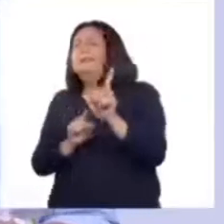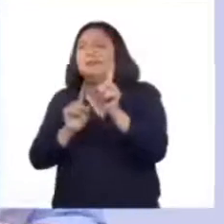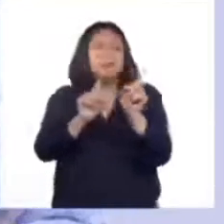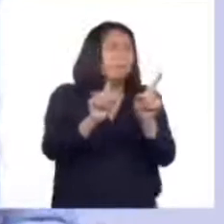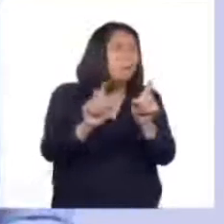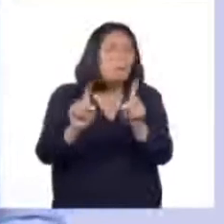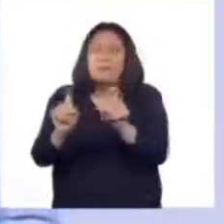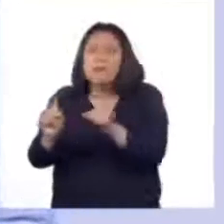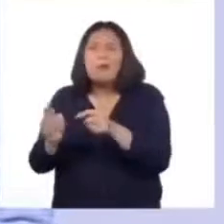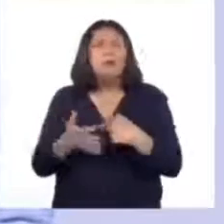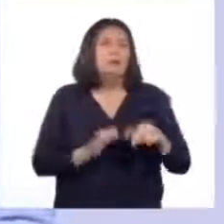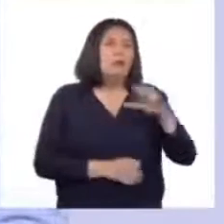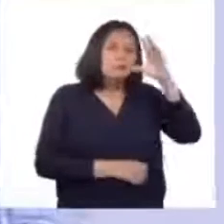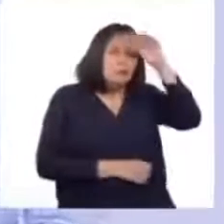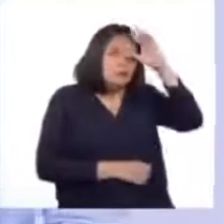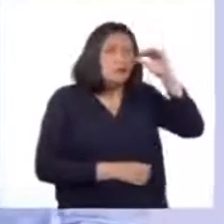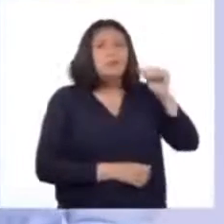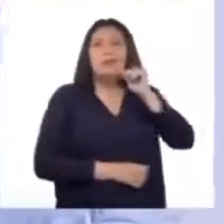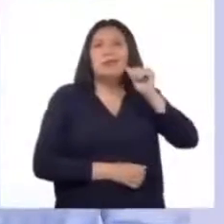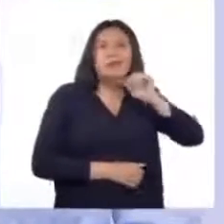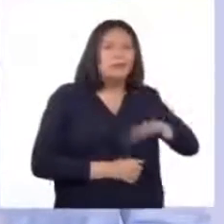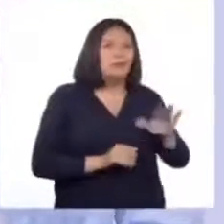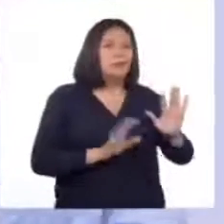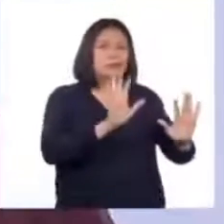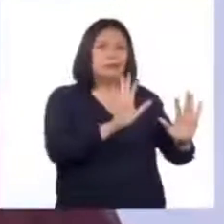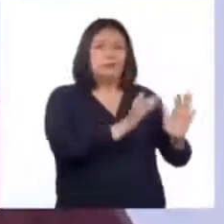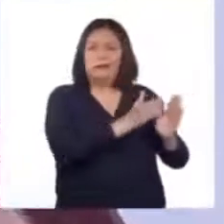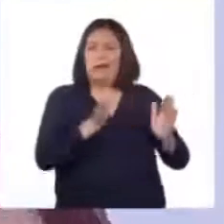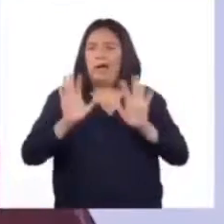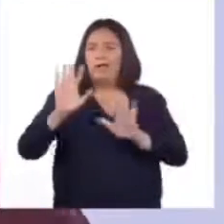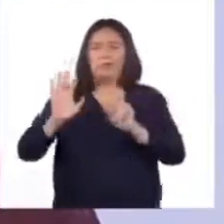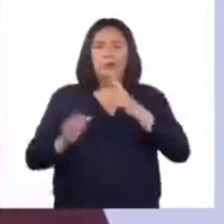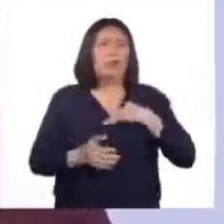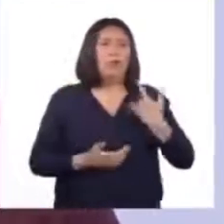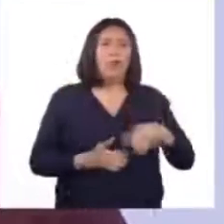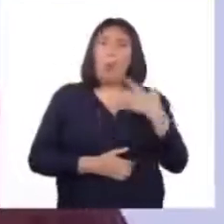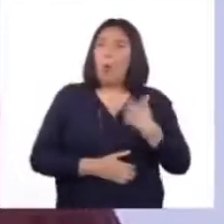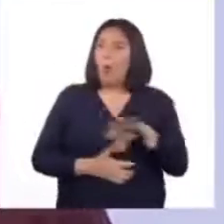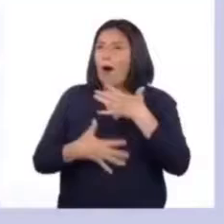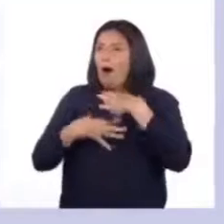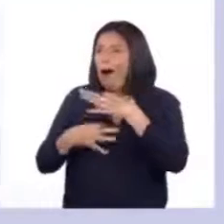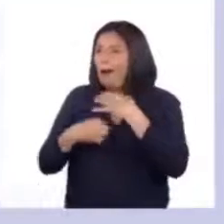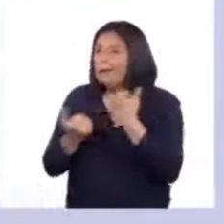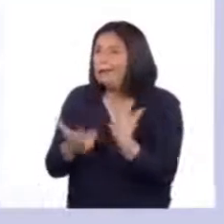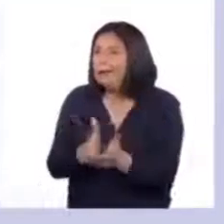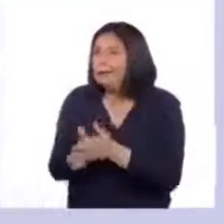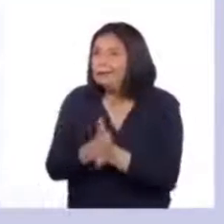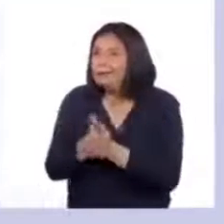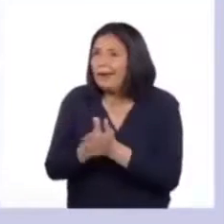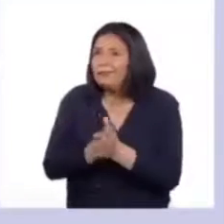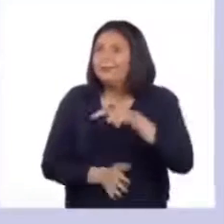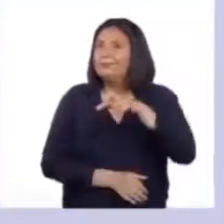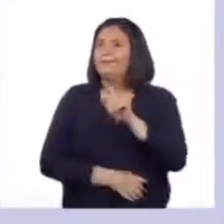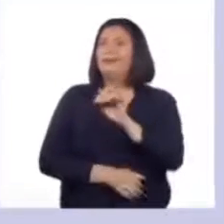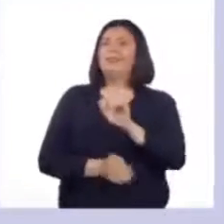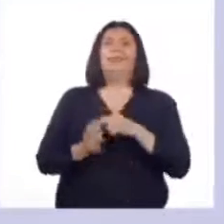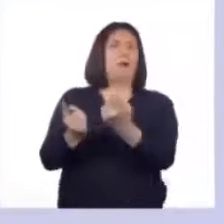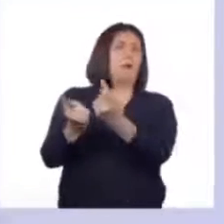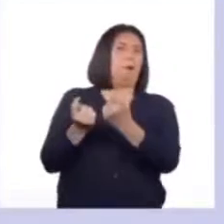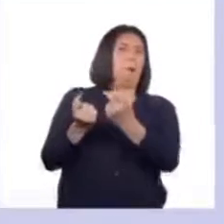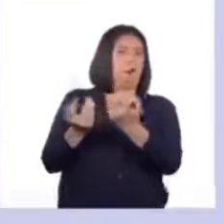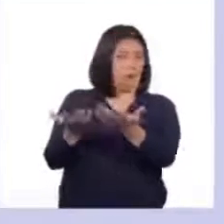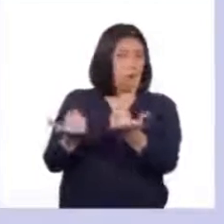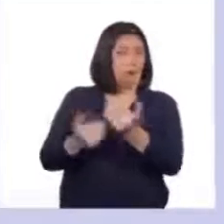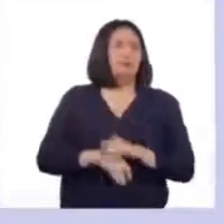estas preguntas hechas por chicos y chicas de 10 a 12 años. ¡Qué interesante, Patricia! A ver, empecemos con las preguntas.